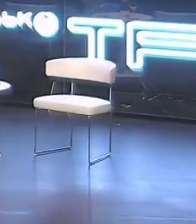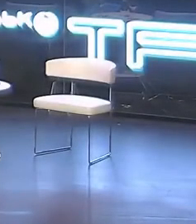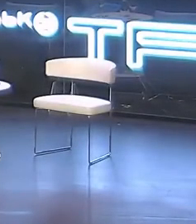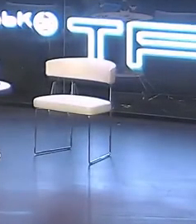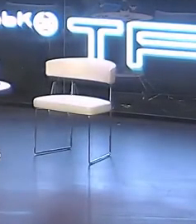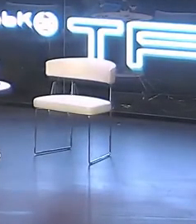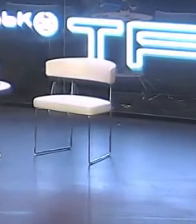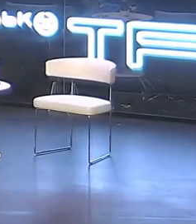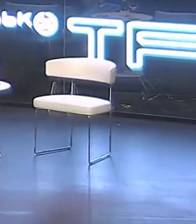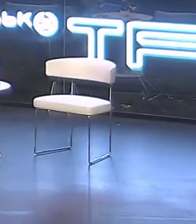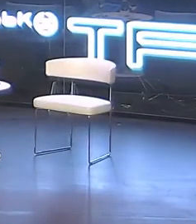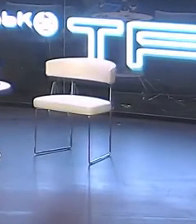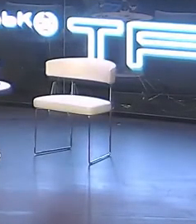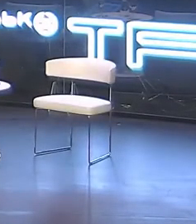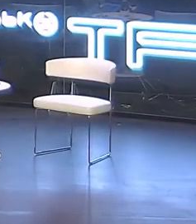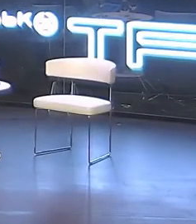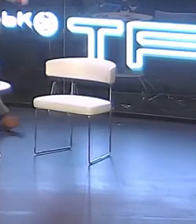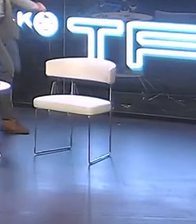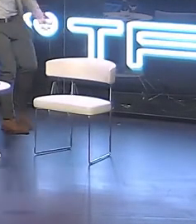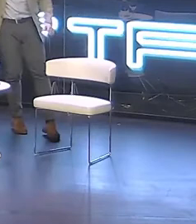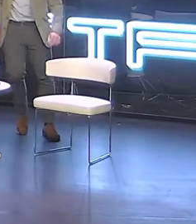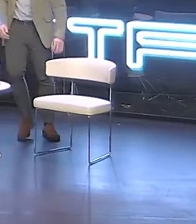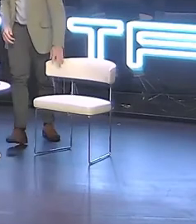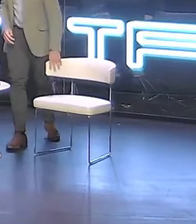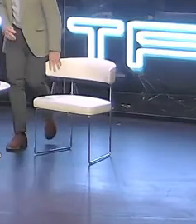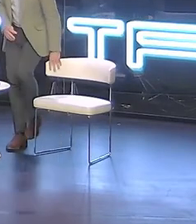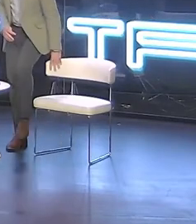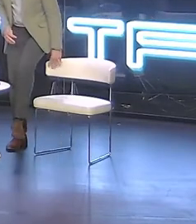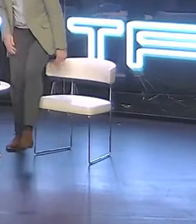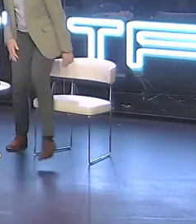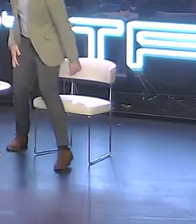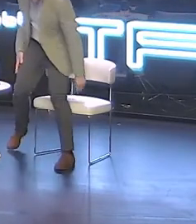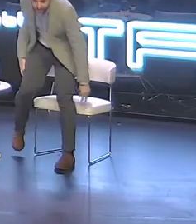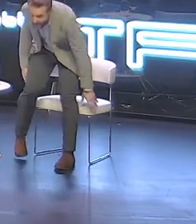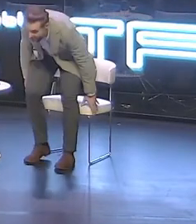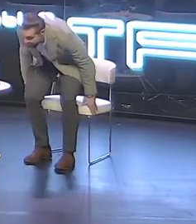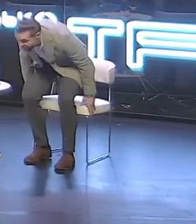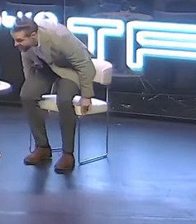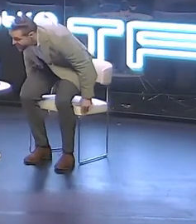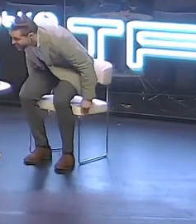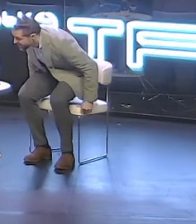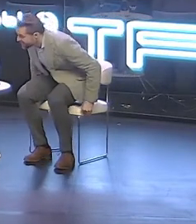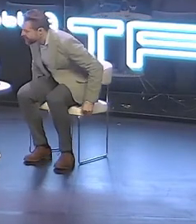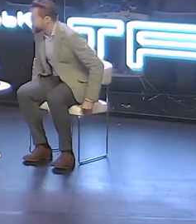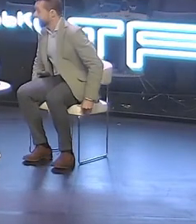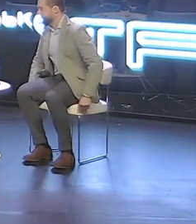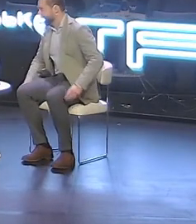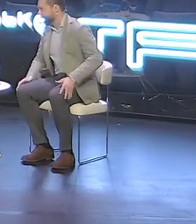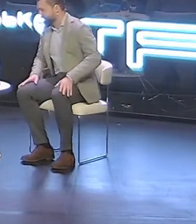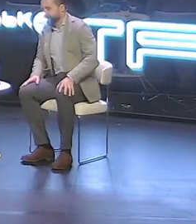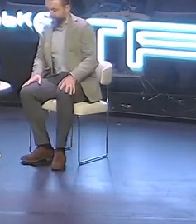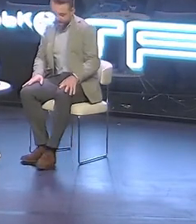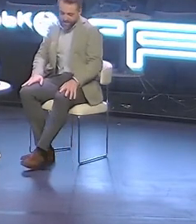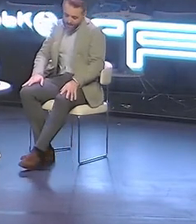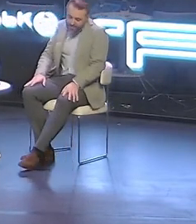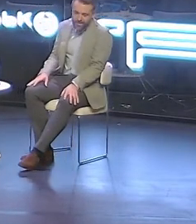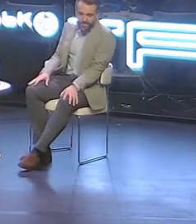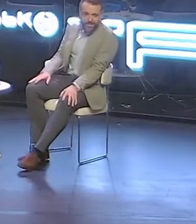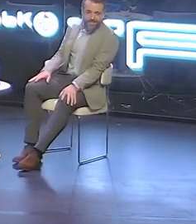Me hago de rogar. Xavi de la Torre. Que me tienes muy visto. Que nos invitas a tu casa. Bueno, la mía,